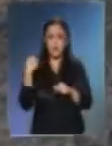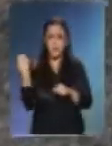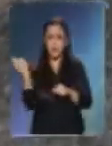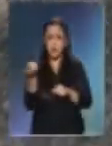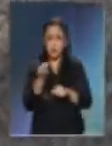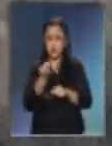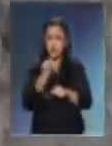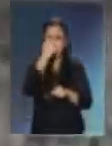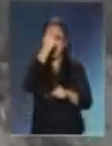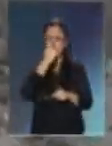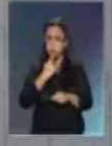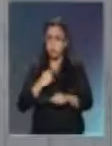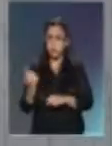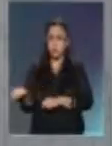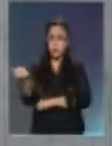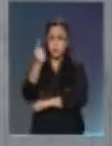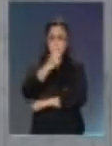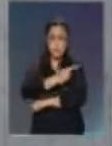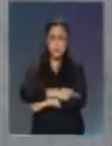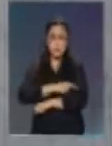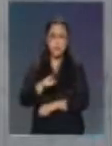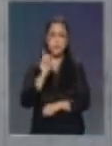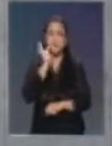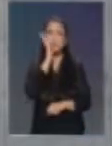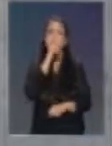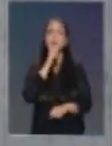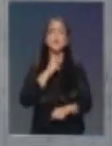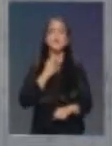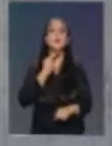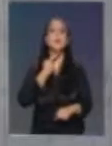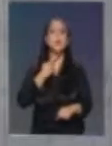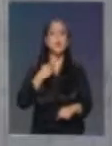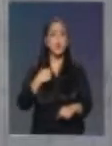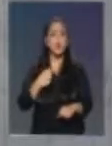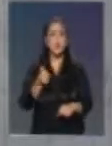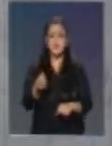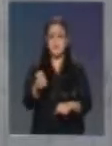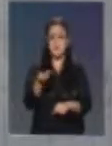sin ningún interés, sin ningún lucro,